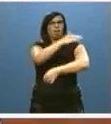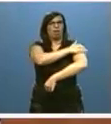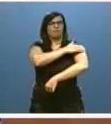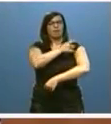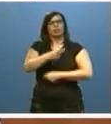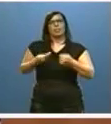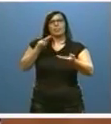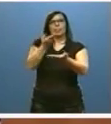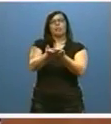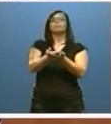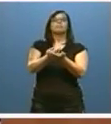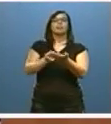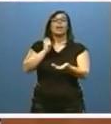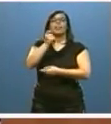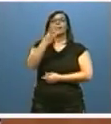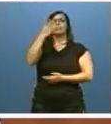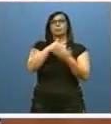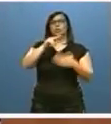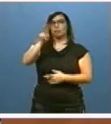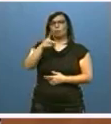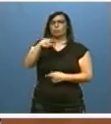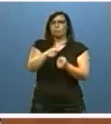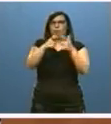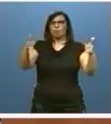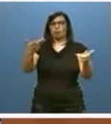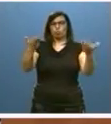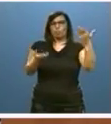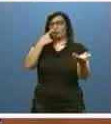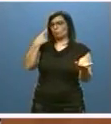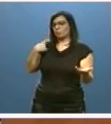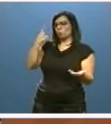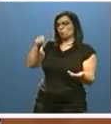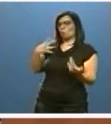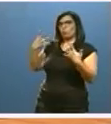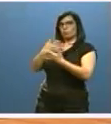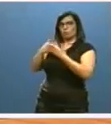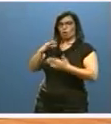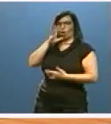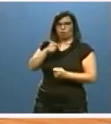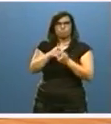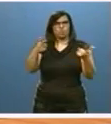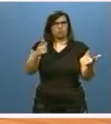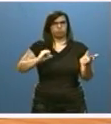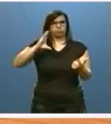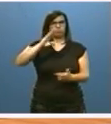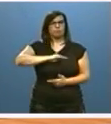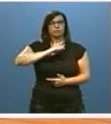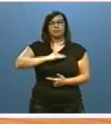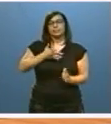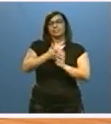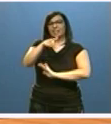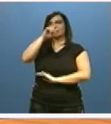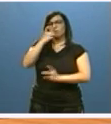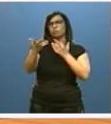millones de euros, un incremento notable respecto a los 1,9 de 2015. Se estima que con ello, en 2016,